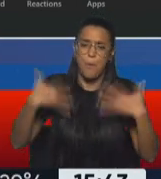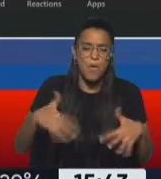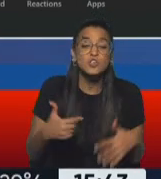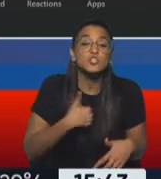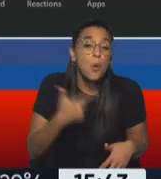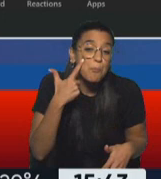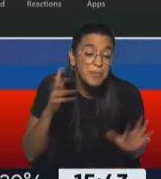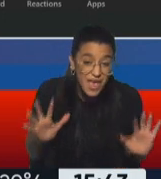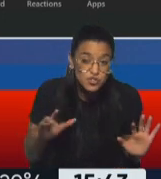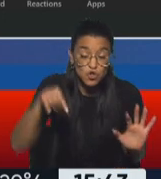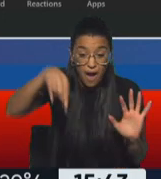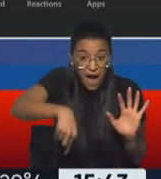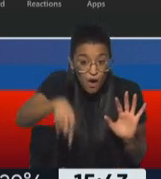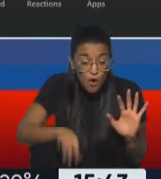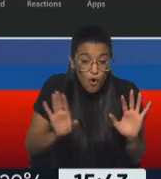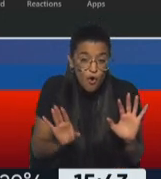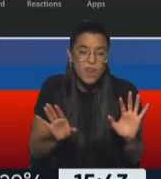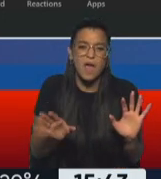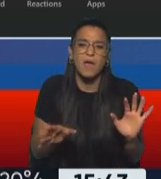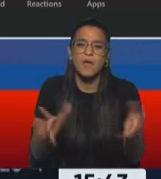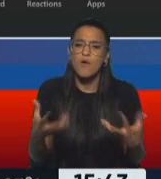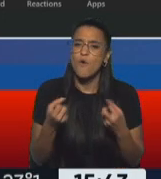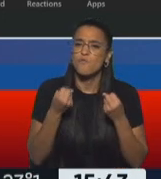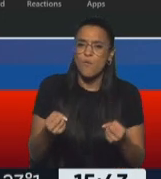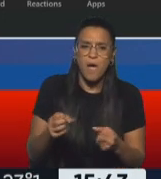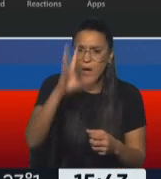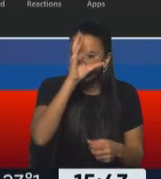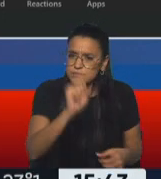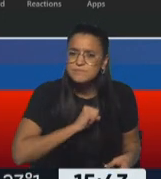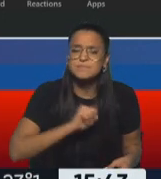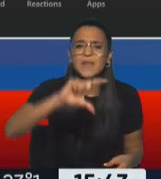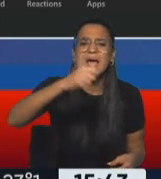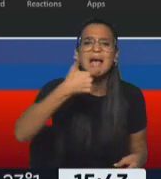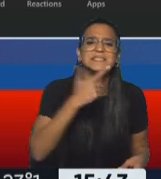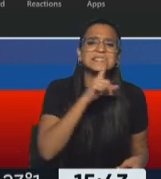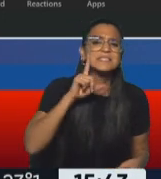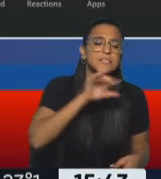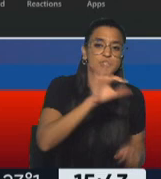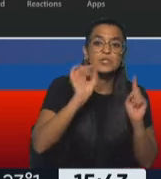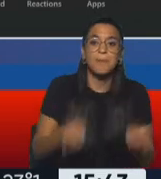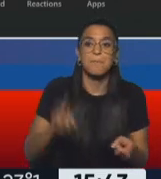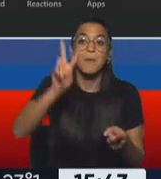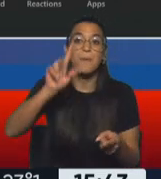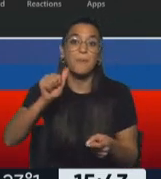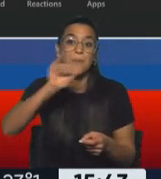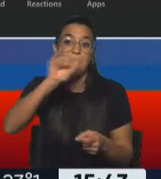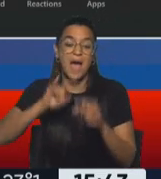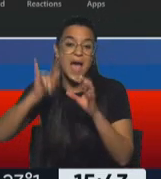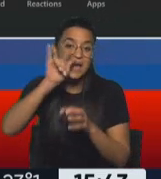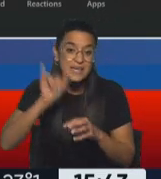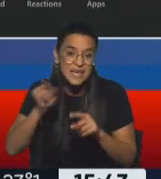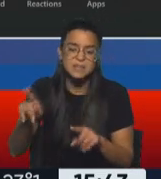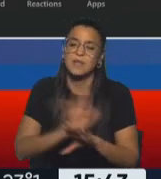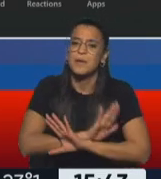yo creo que en estos momentos la apuesta y el reto de Pedro Castillo y de Mirta Vázquez es cruzar esa